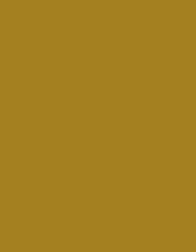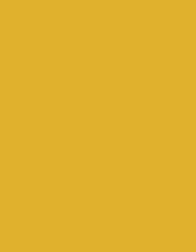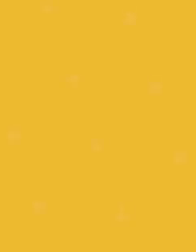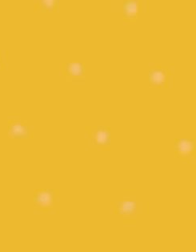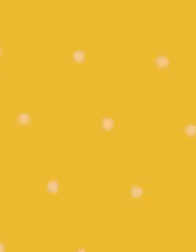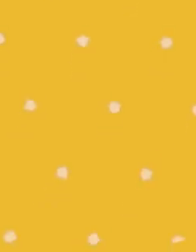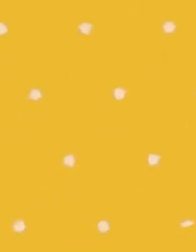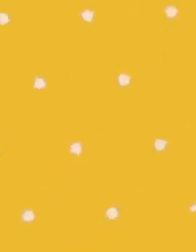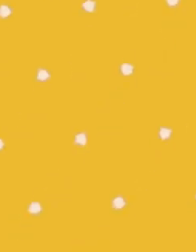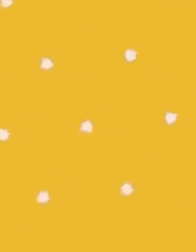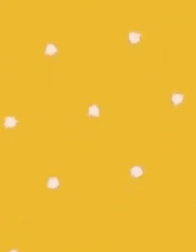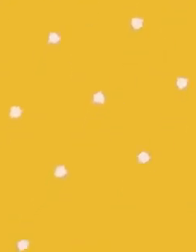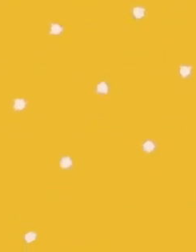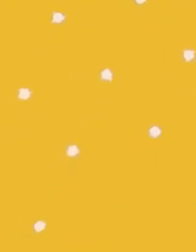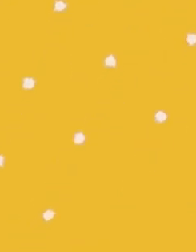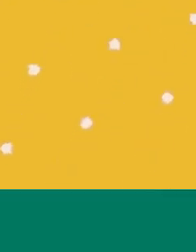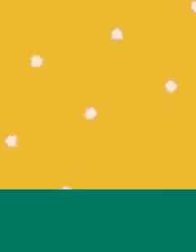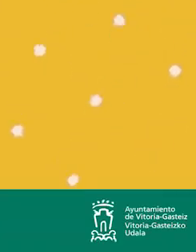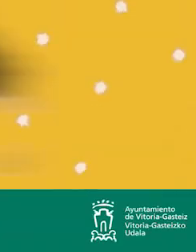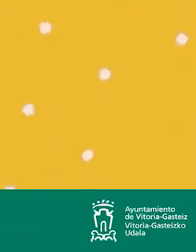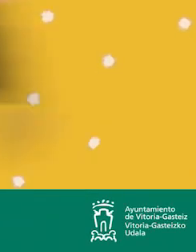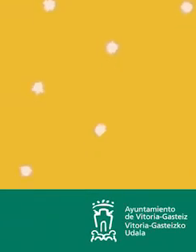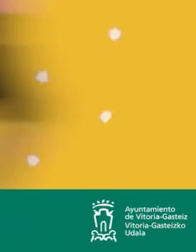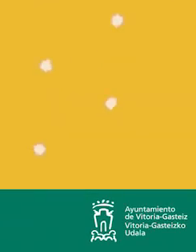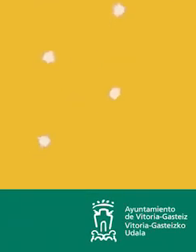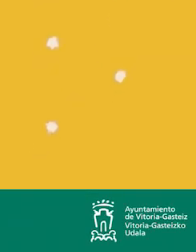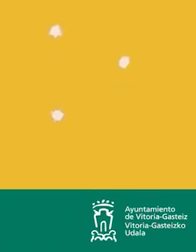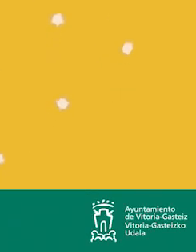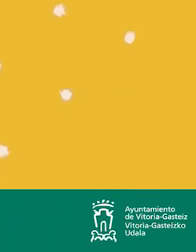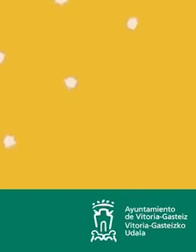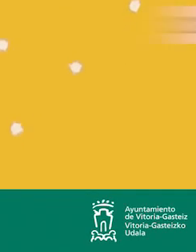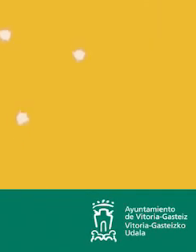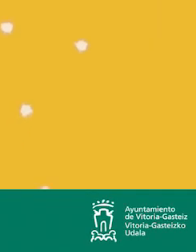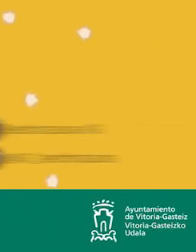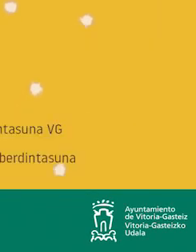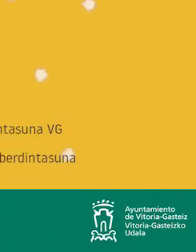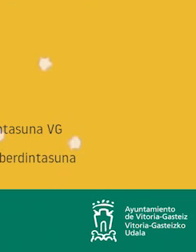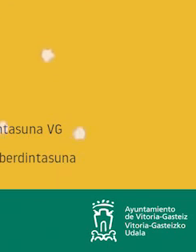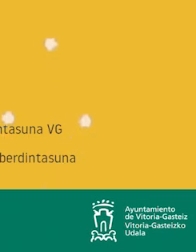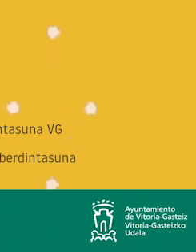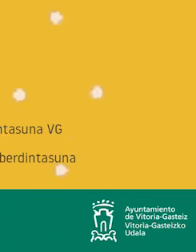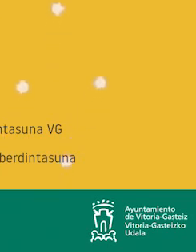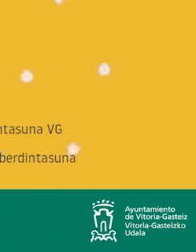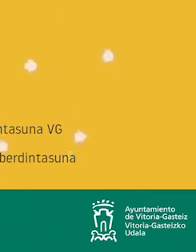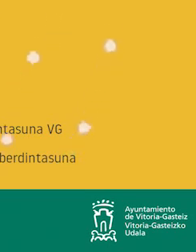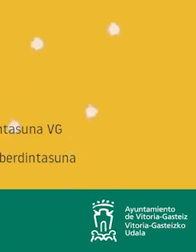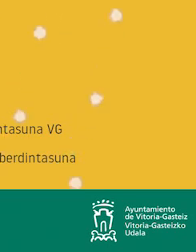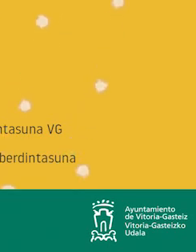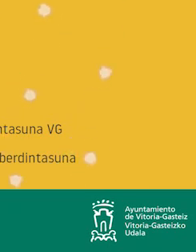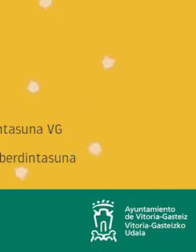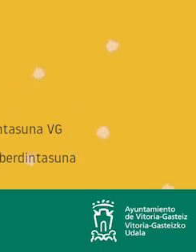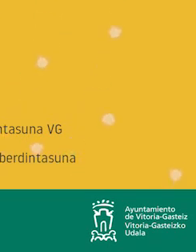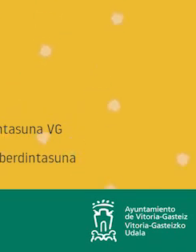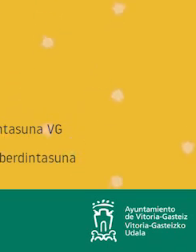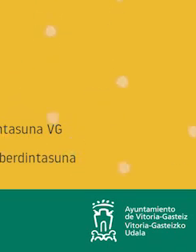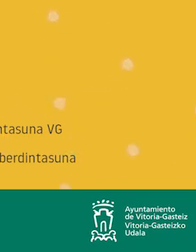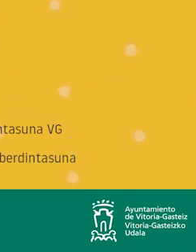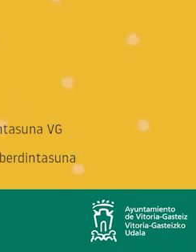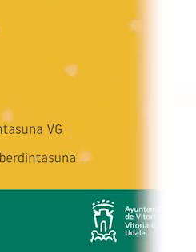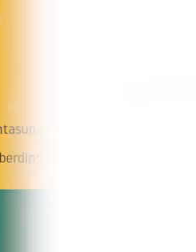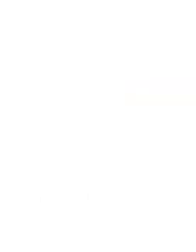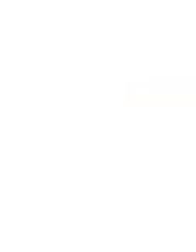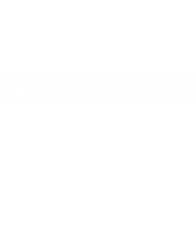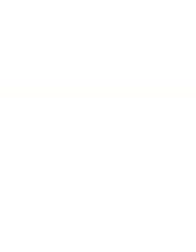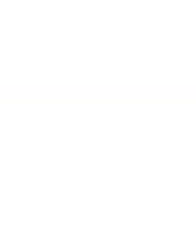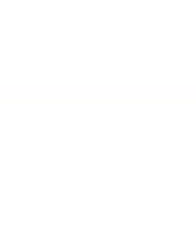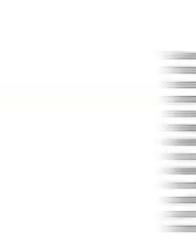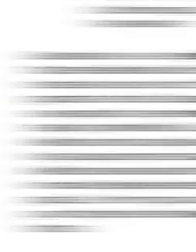La Cisabia en La Cristina